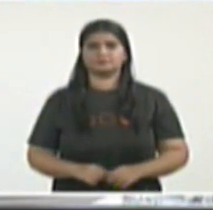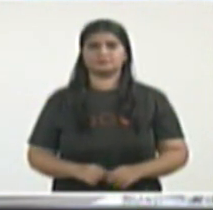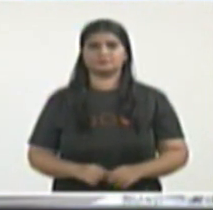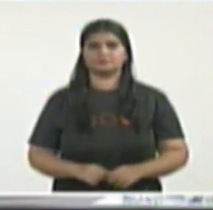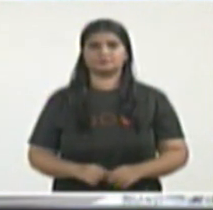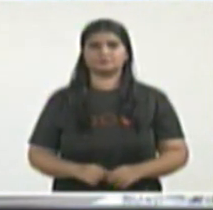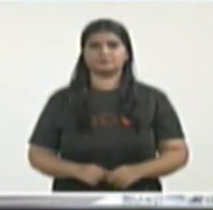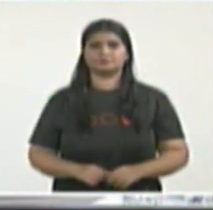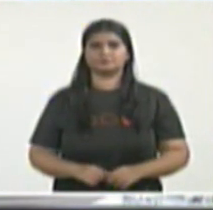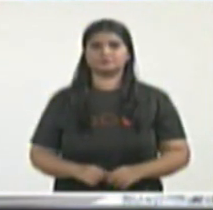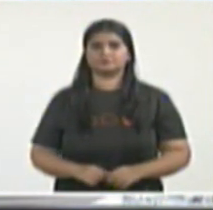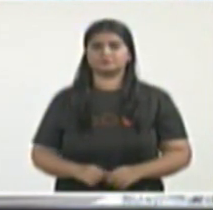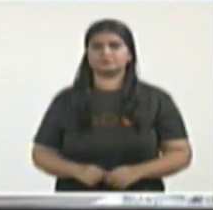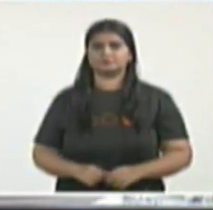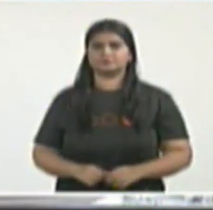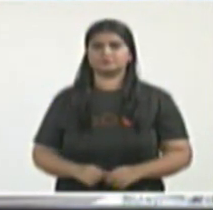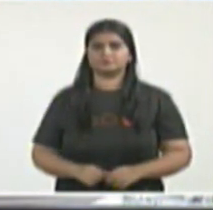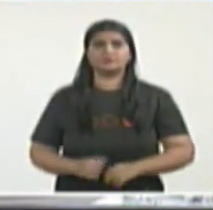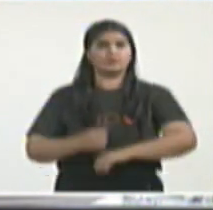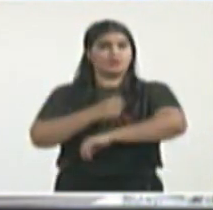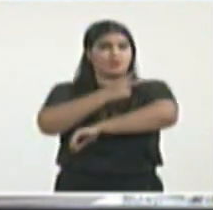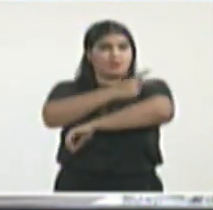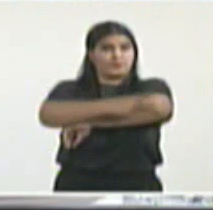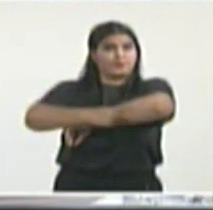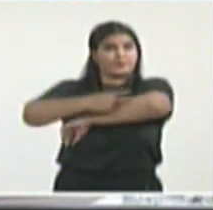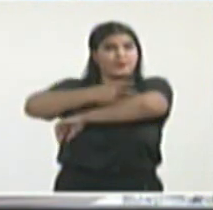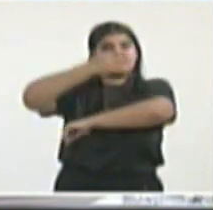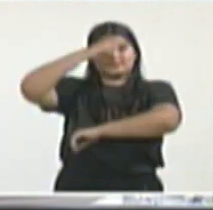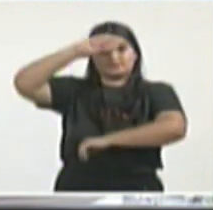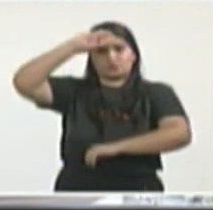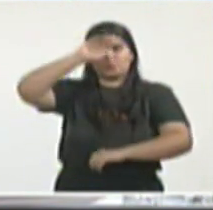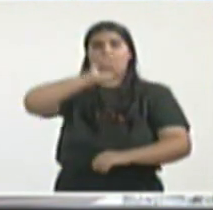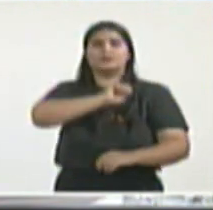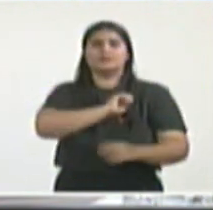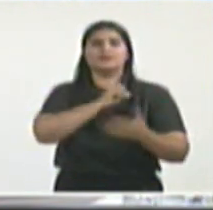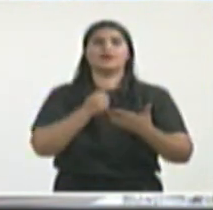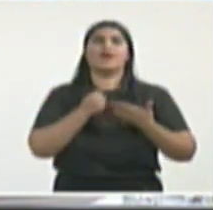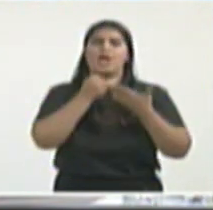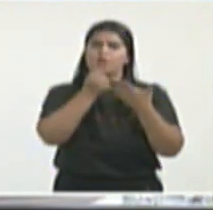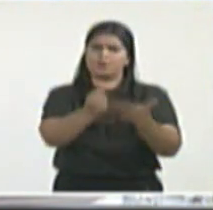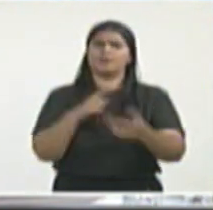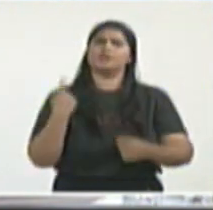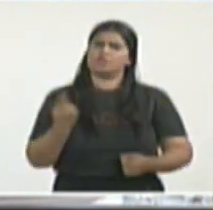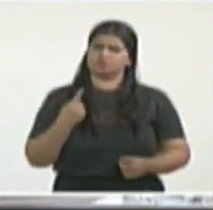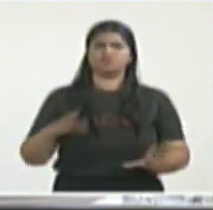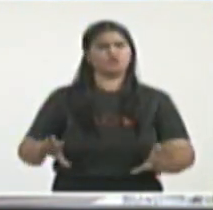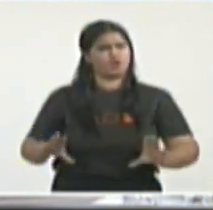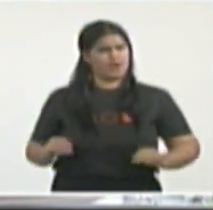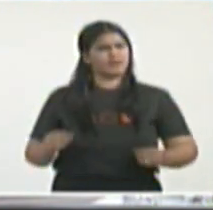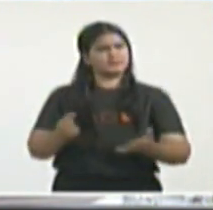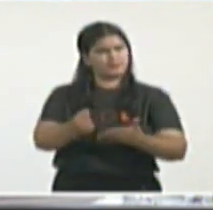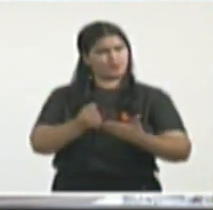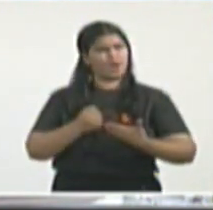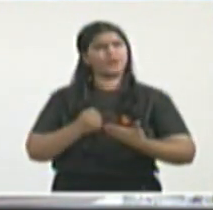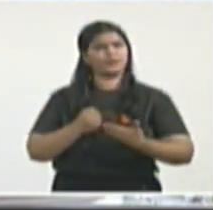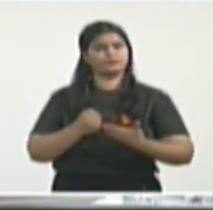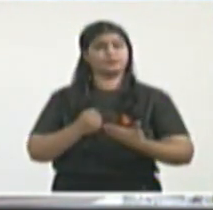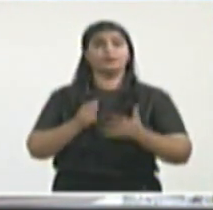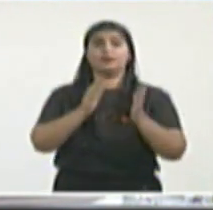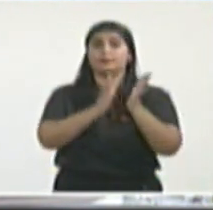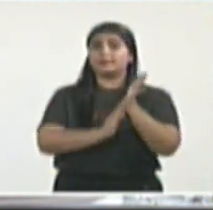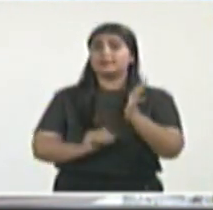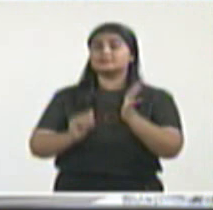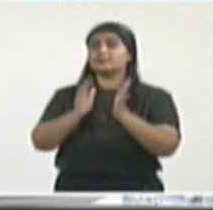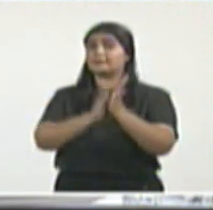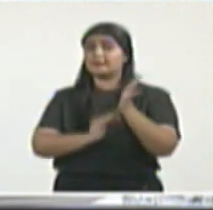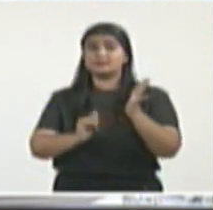solidaridad internacional. Desde hace meses y en mayor medida en las últimas semanas ha